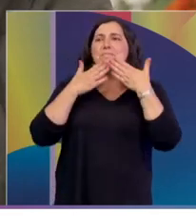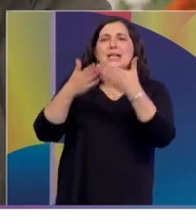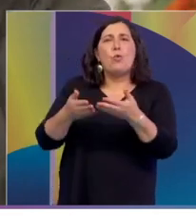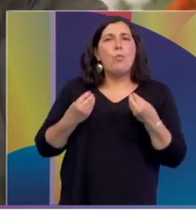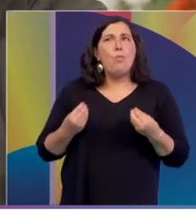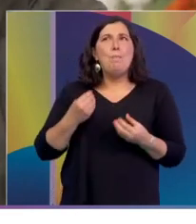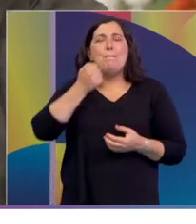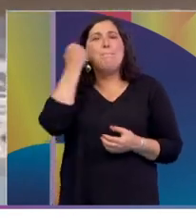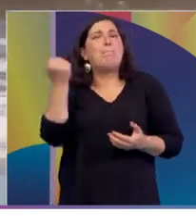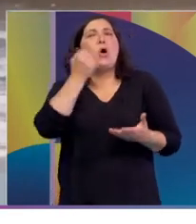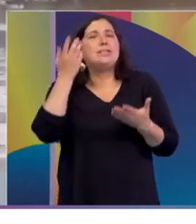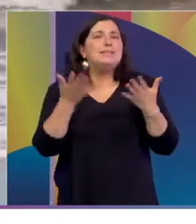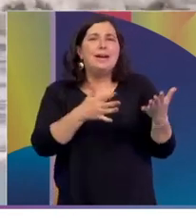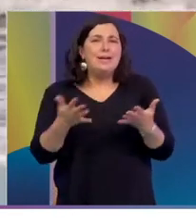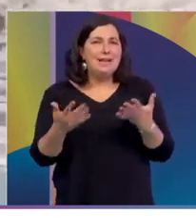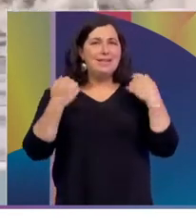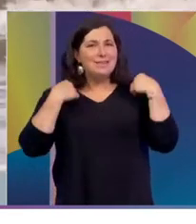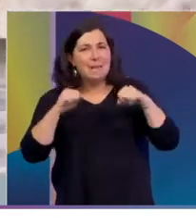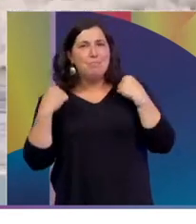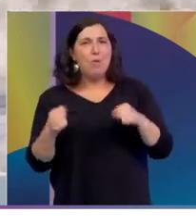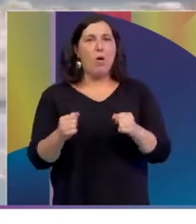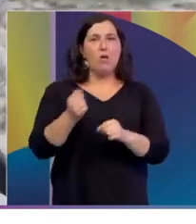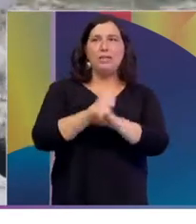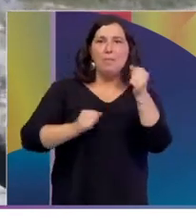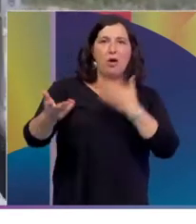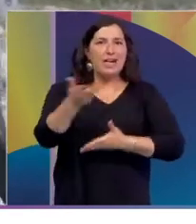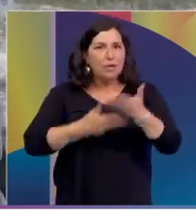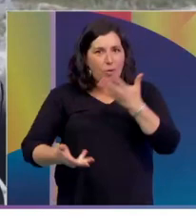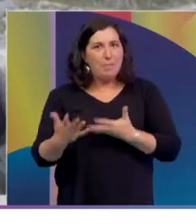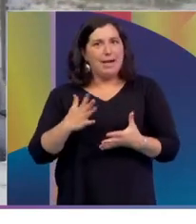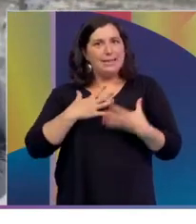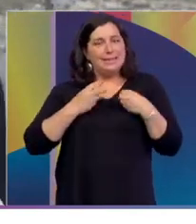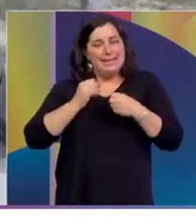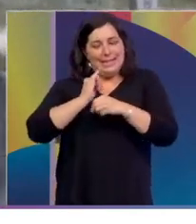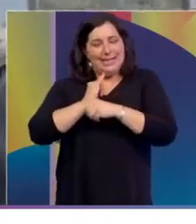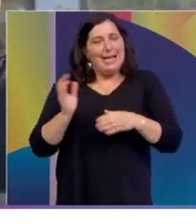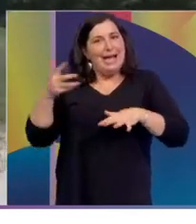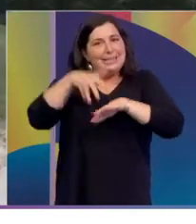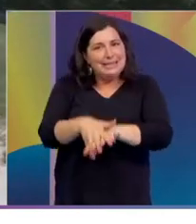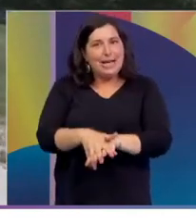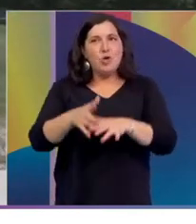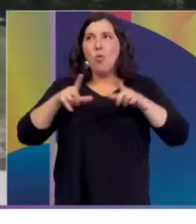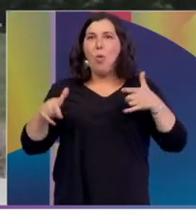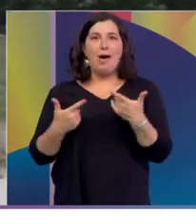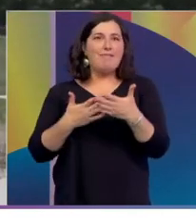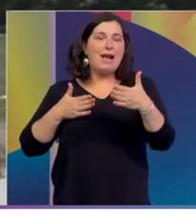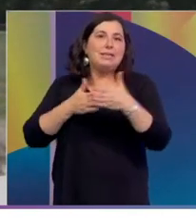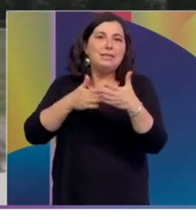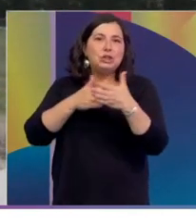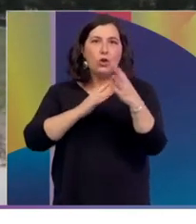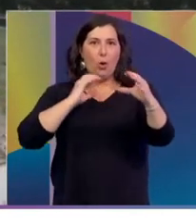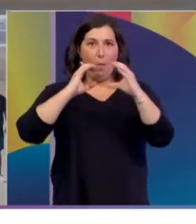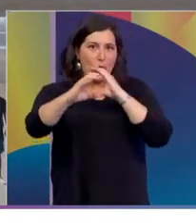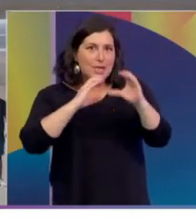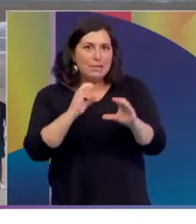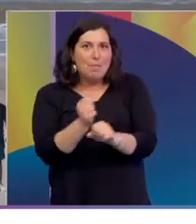instancia, ¿no? De poder compartir con otros, de poder ser parte, de no tener una barrera comunicativa para poder desarrollar lo